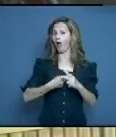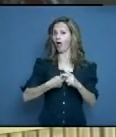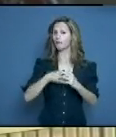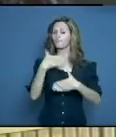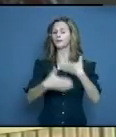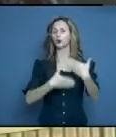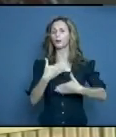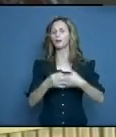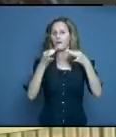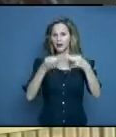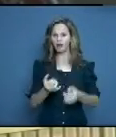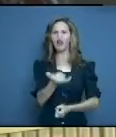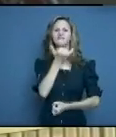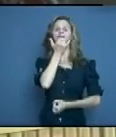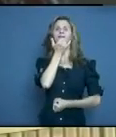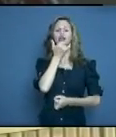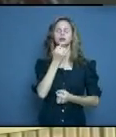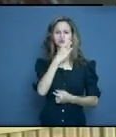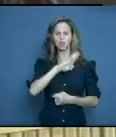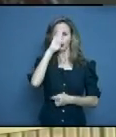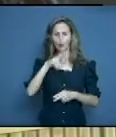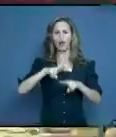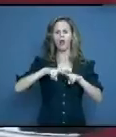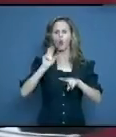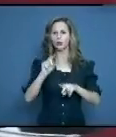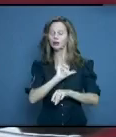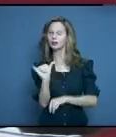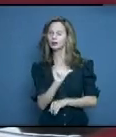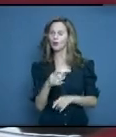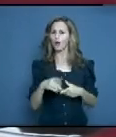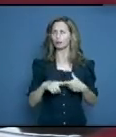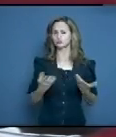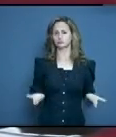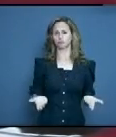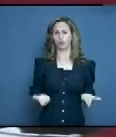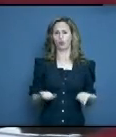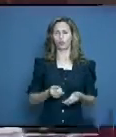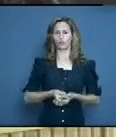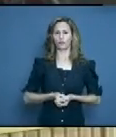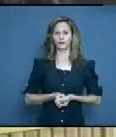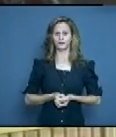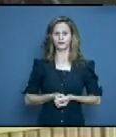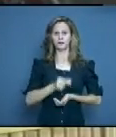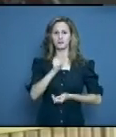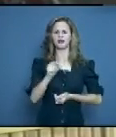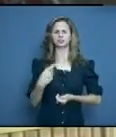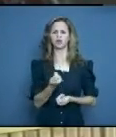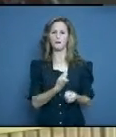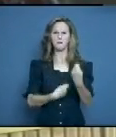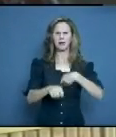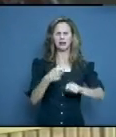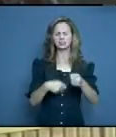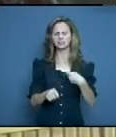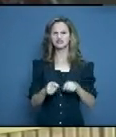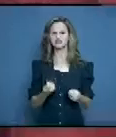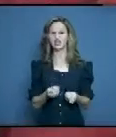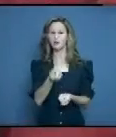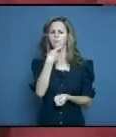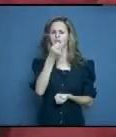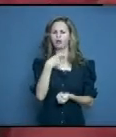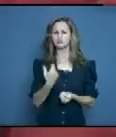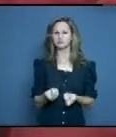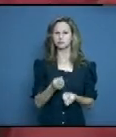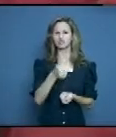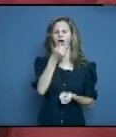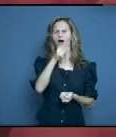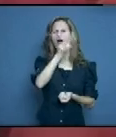insuficiencias y las denuncias que está haciendo una parte de la población. Gente en Holguín vendiendo a citromicina 2